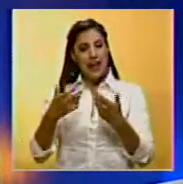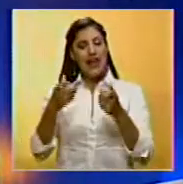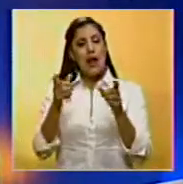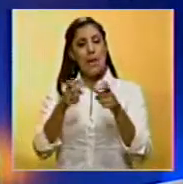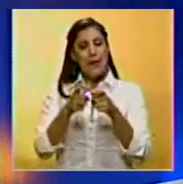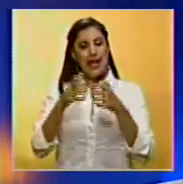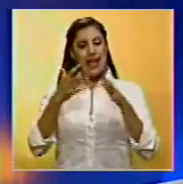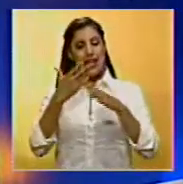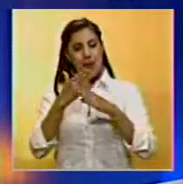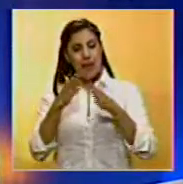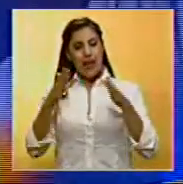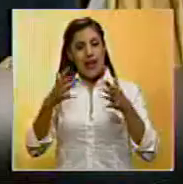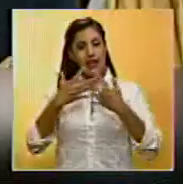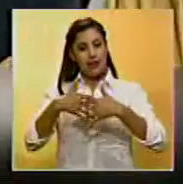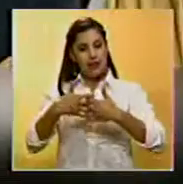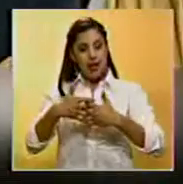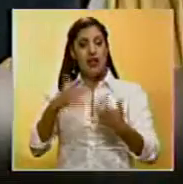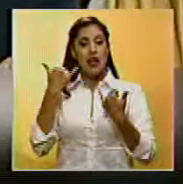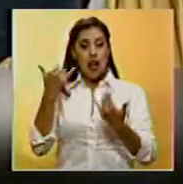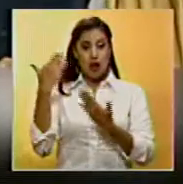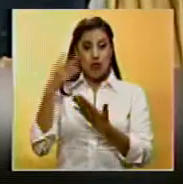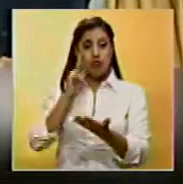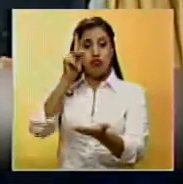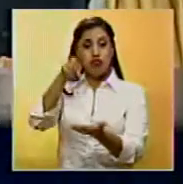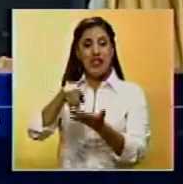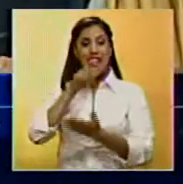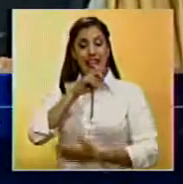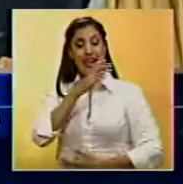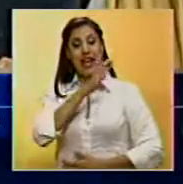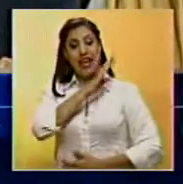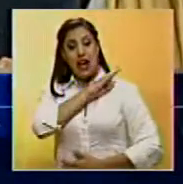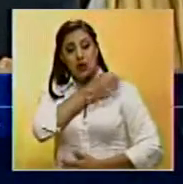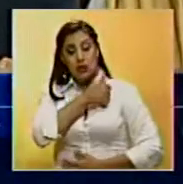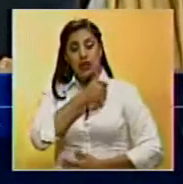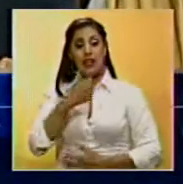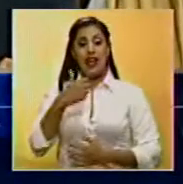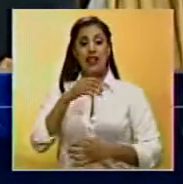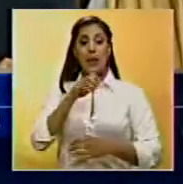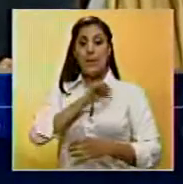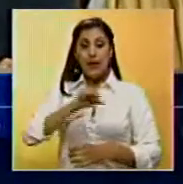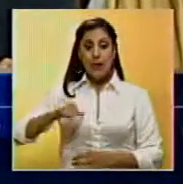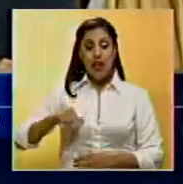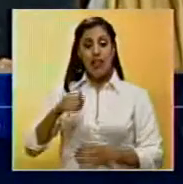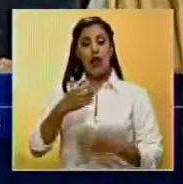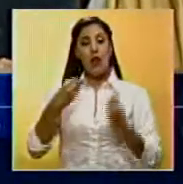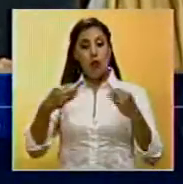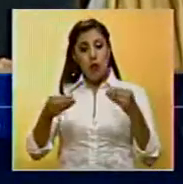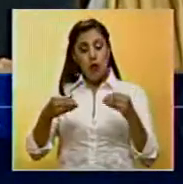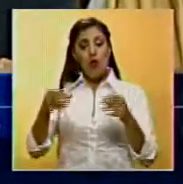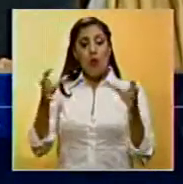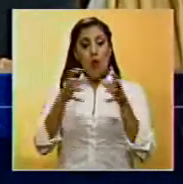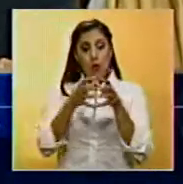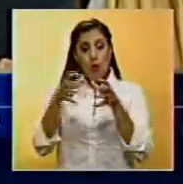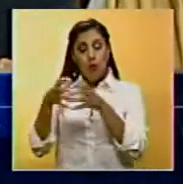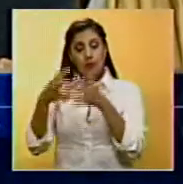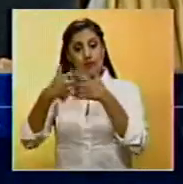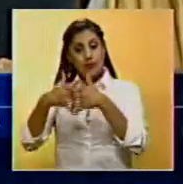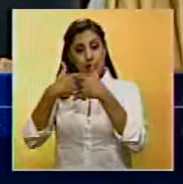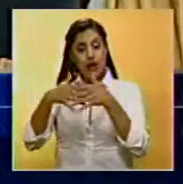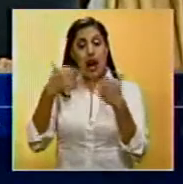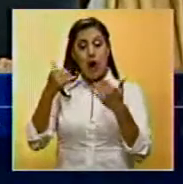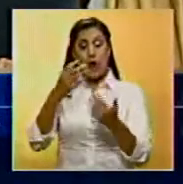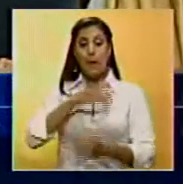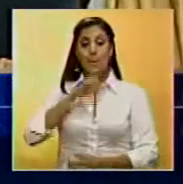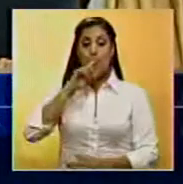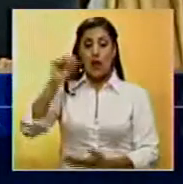Mediana Industria de Venezuela. En el evento al que asistieron representantes públicos y privados de cuatro sectores productivos del país, el mandatario nacional